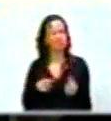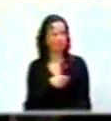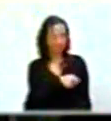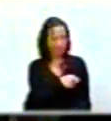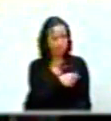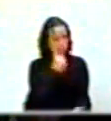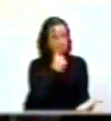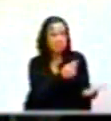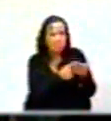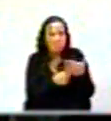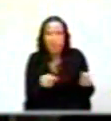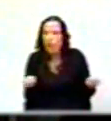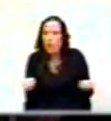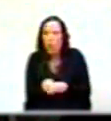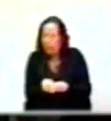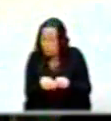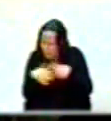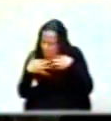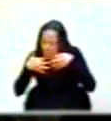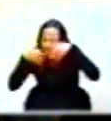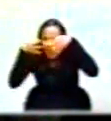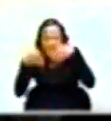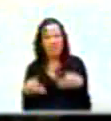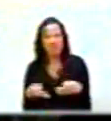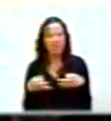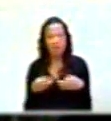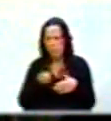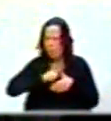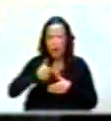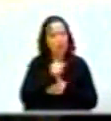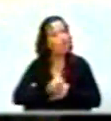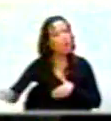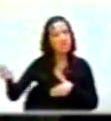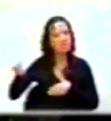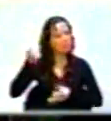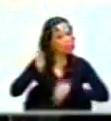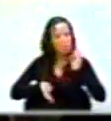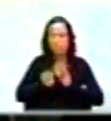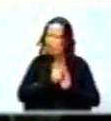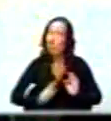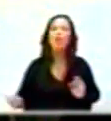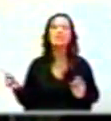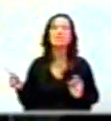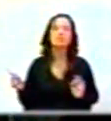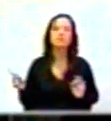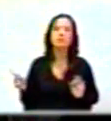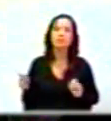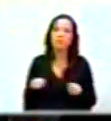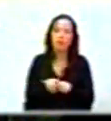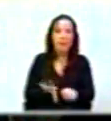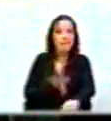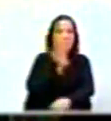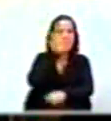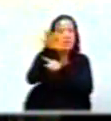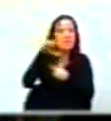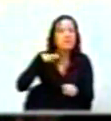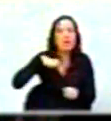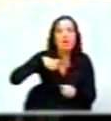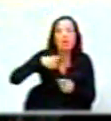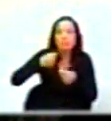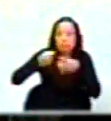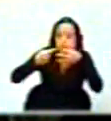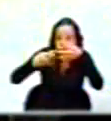lo que estamos viviendo, profundamente inmoral, injusto, que en un país tan lleno de necesidades,